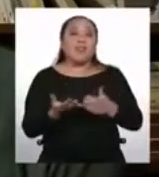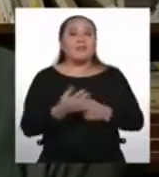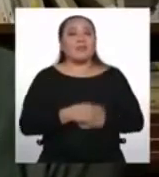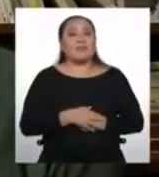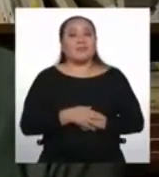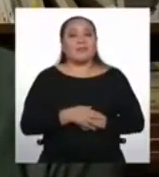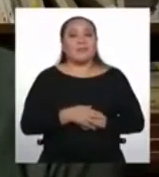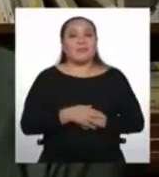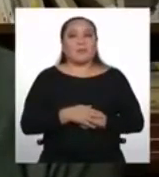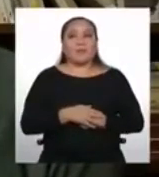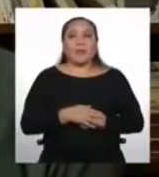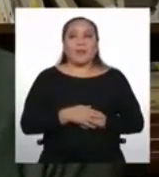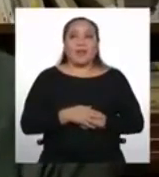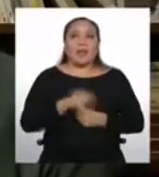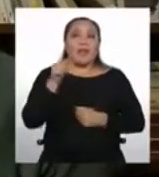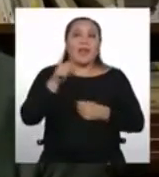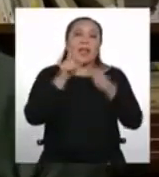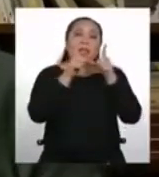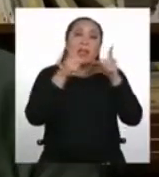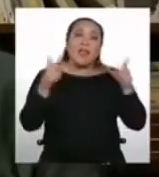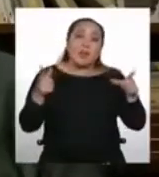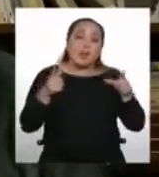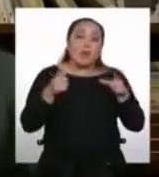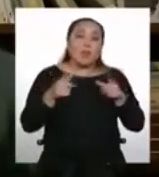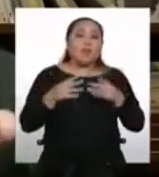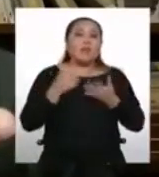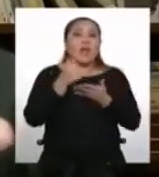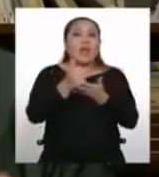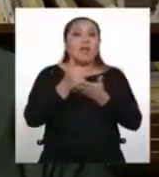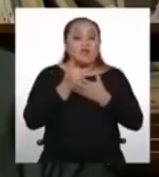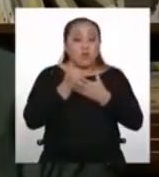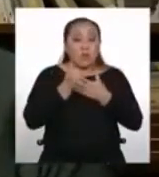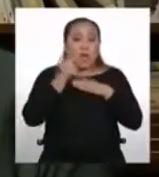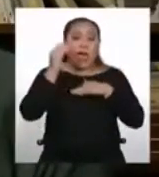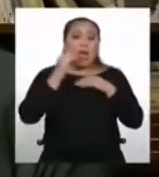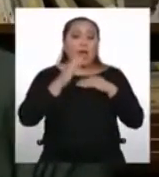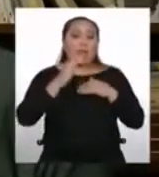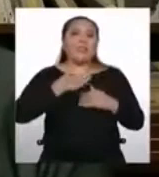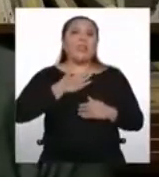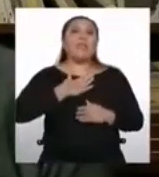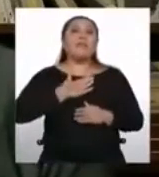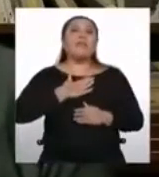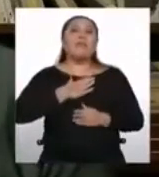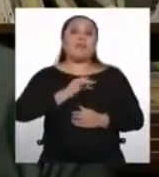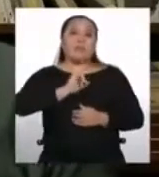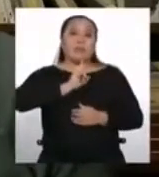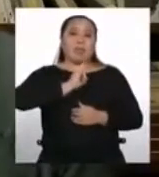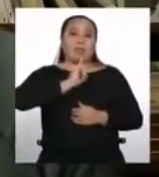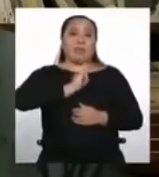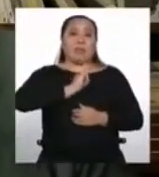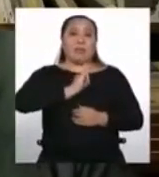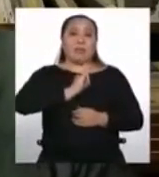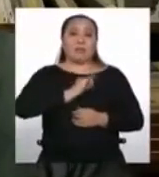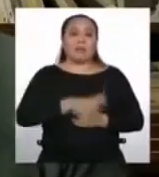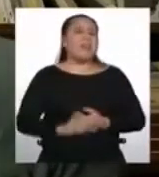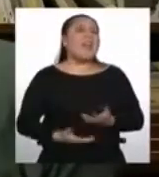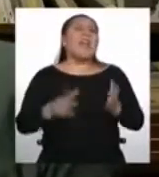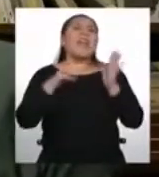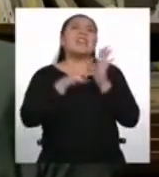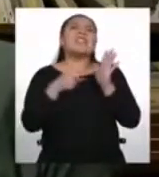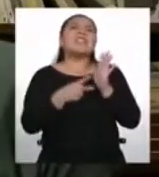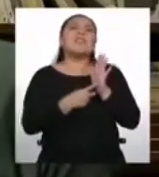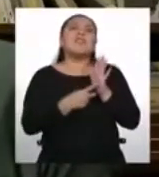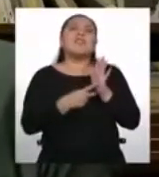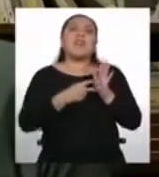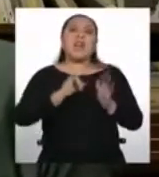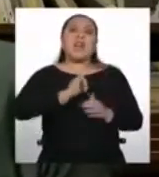Las lenguas son importantes también porque nos permiten construir identidad, que es la segunda razón que yo di. Y qué es la identidad,